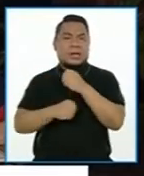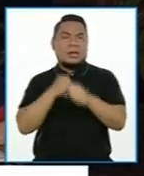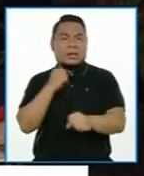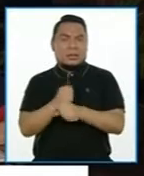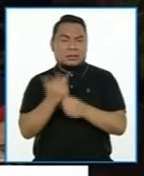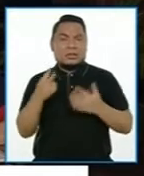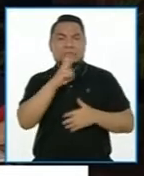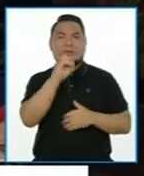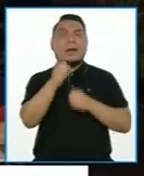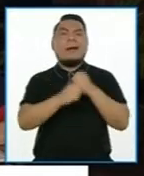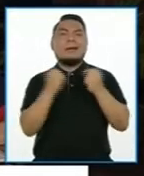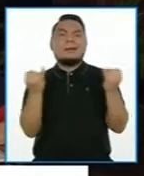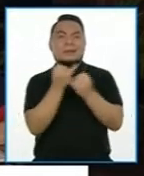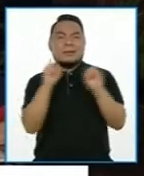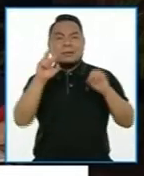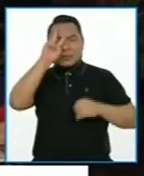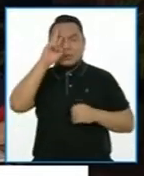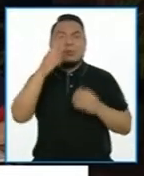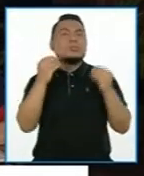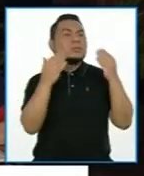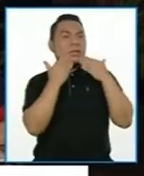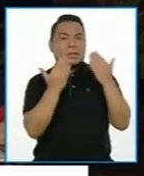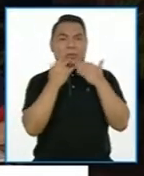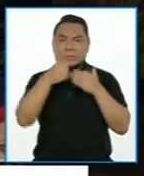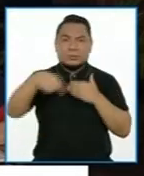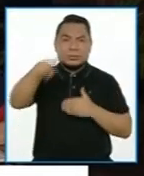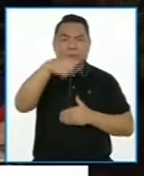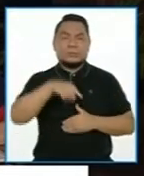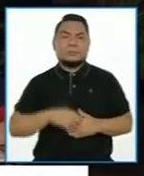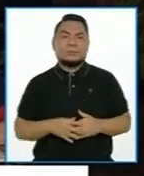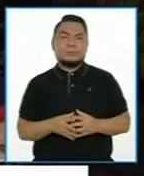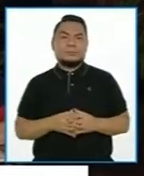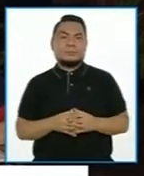año del Bicentenario. Muchas gracias a todos y todas.